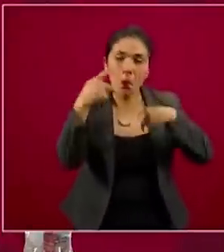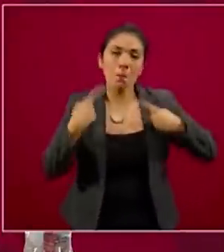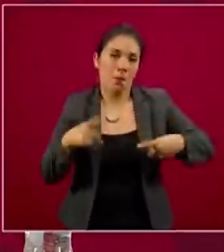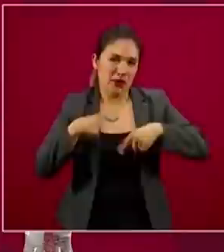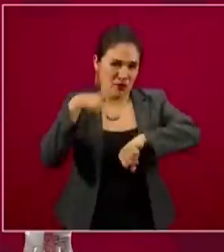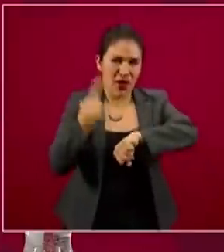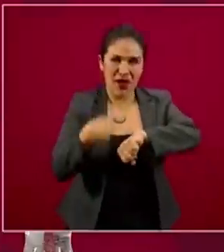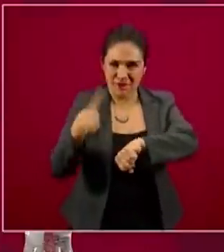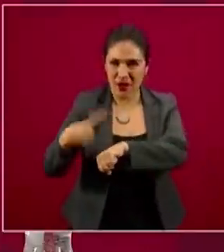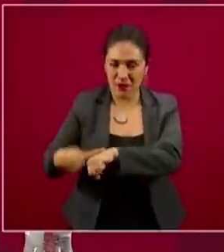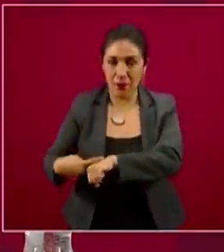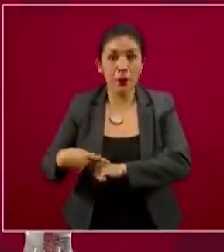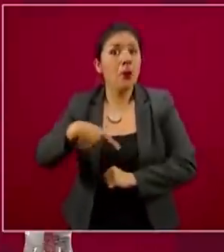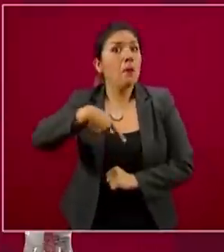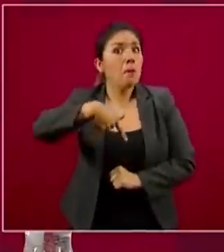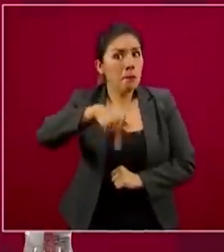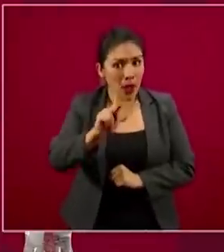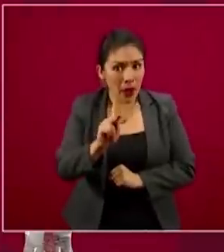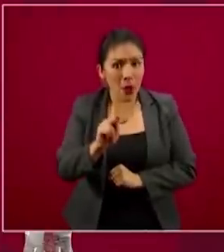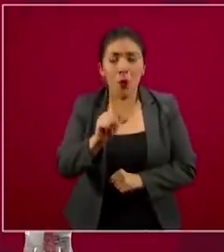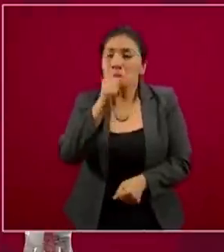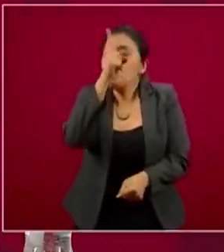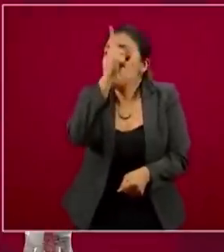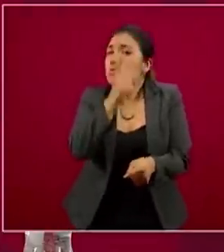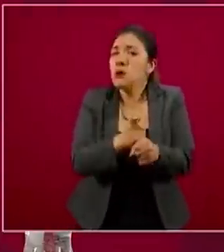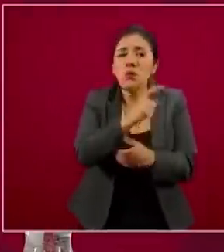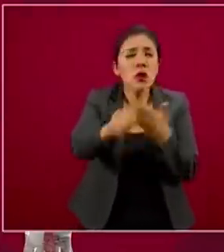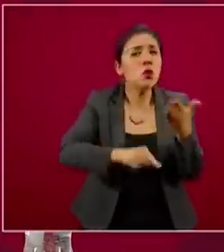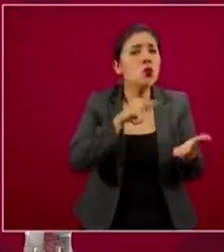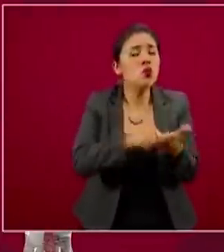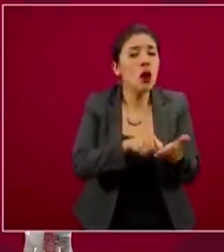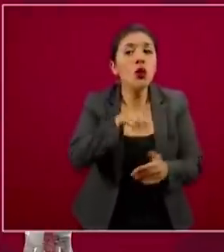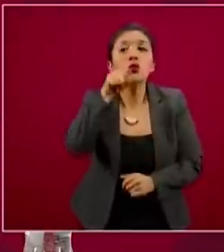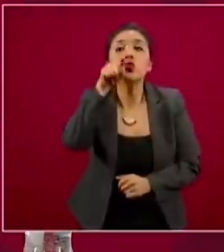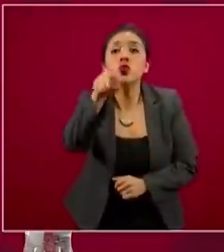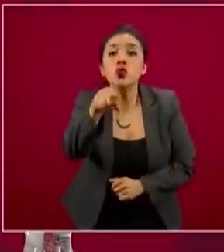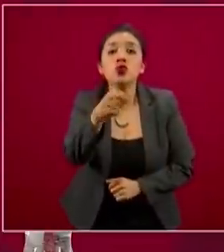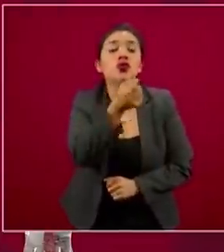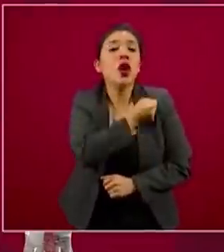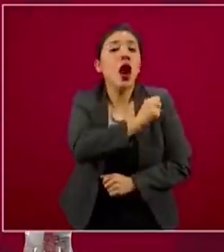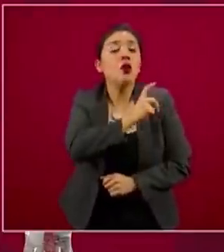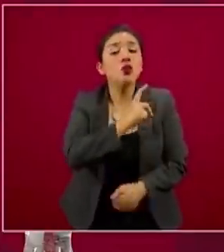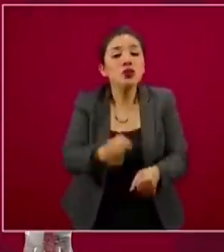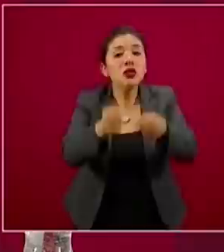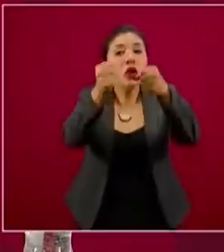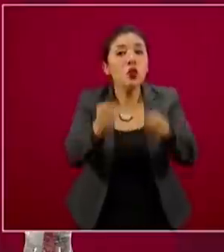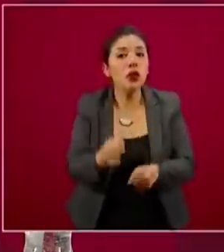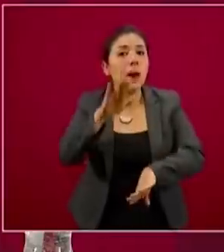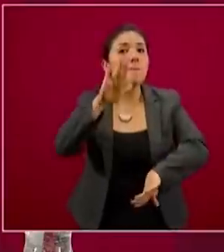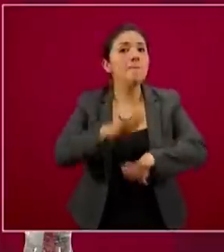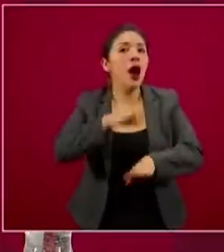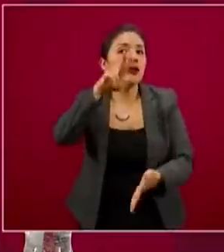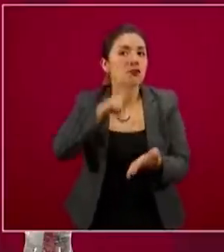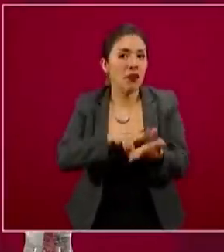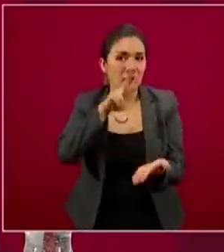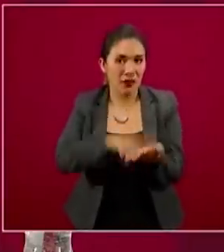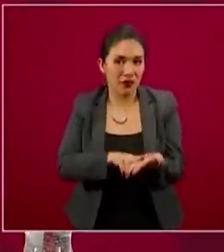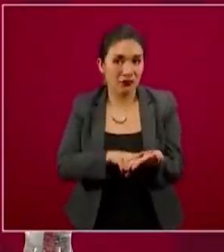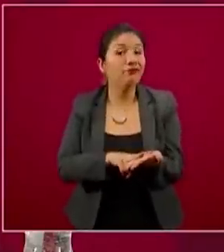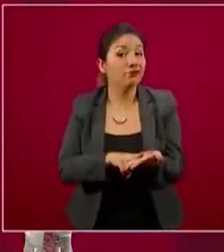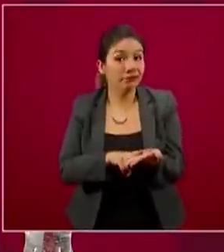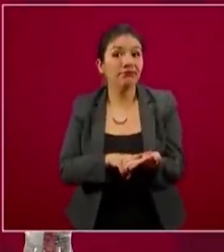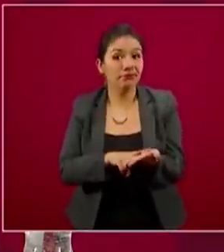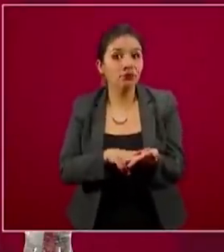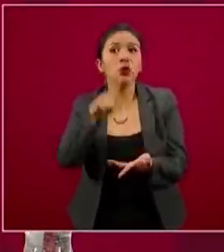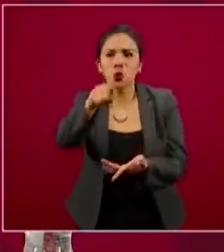enfermas, pero no deben olvidar que en primerísimo lugar está su propia seguridad sanitaria. Todo